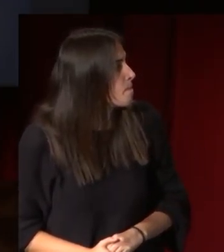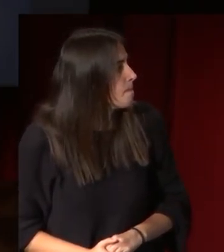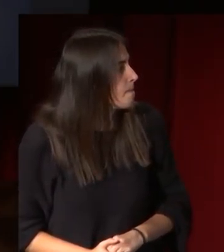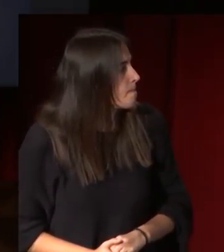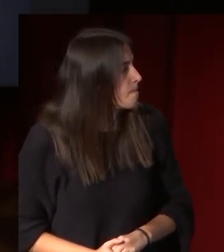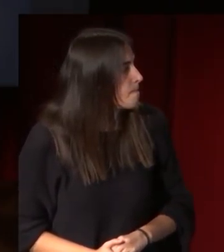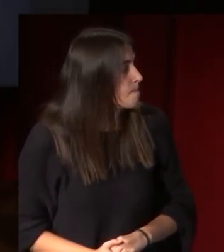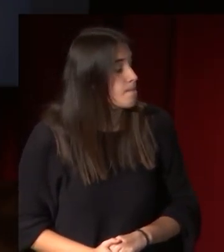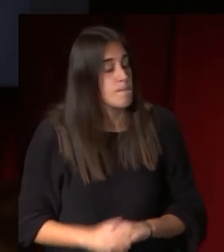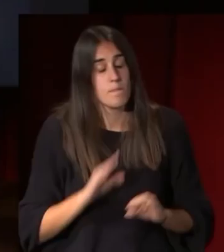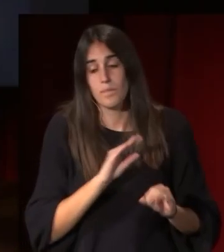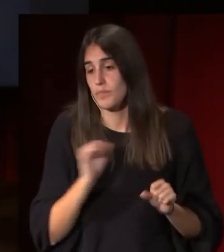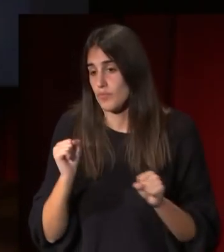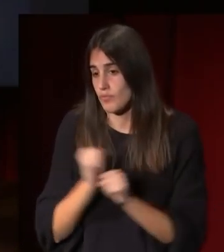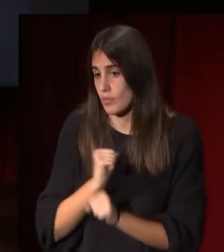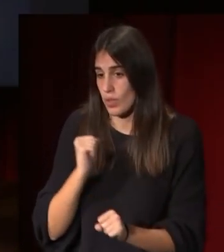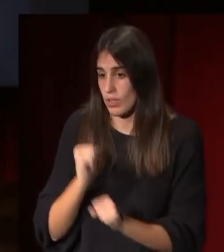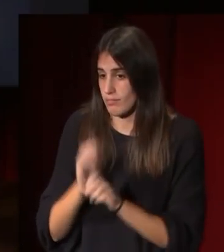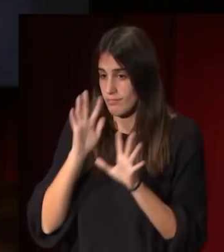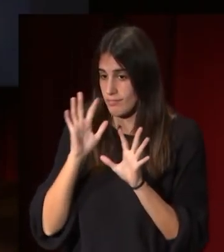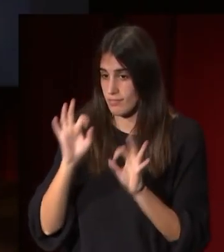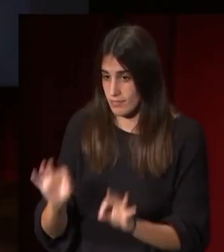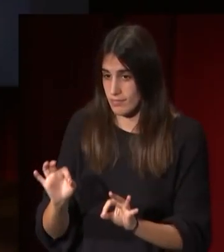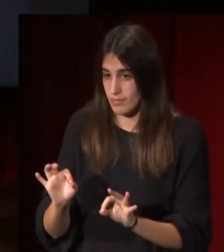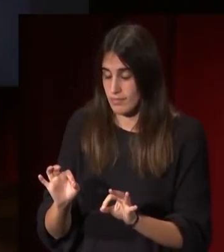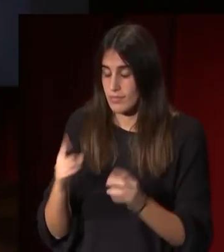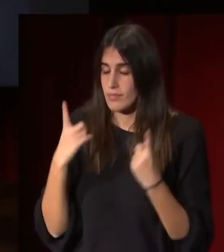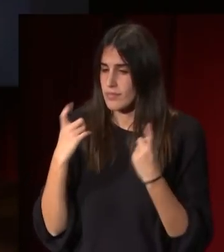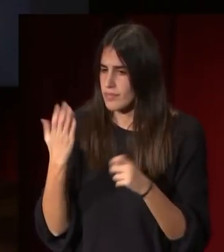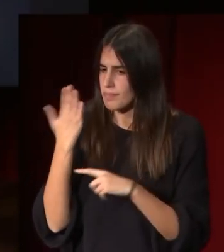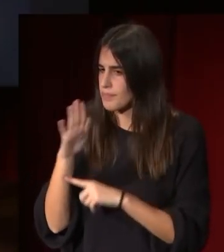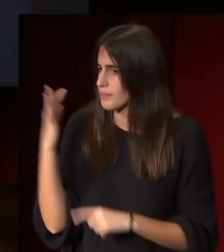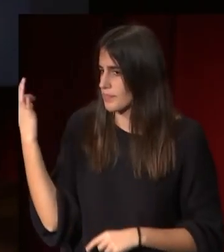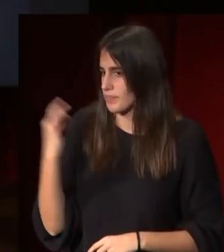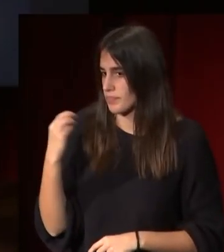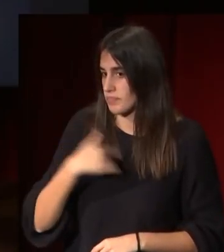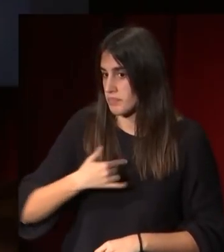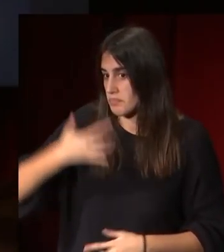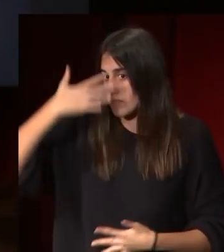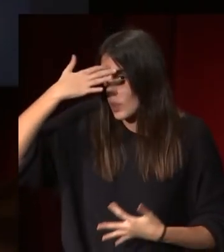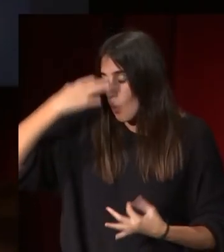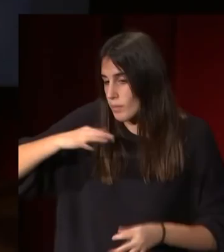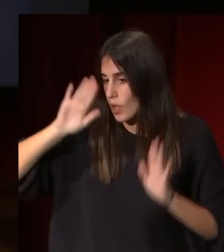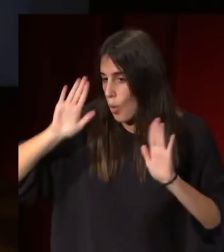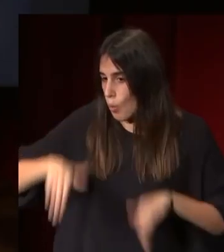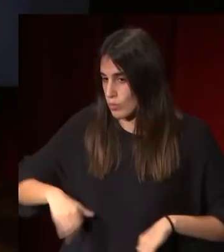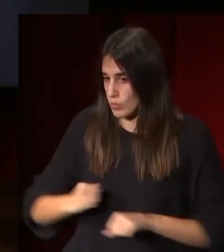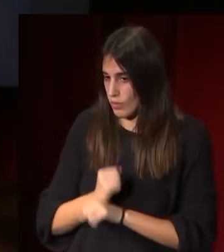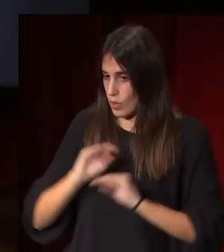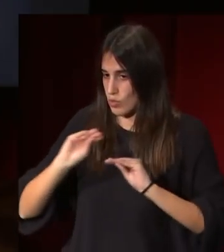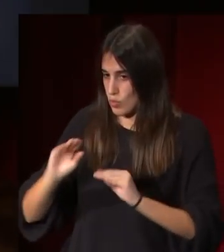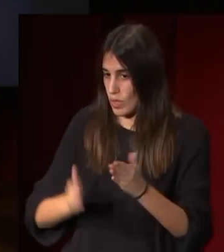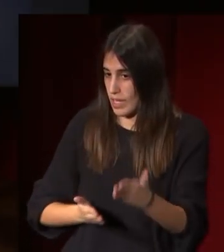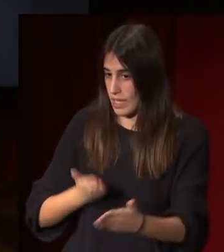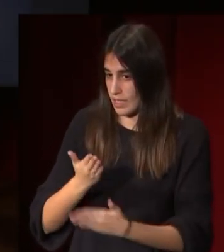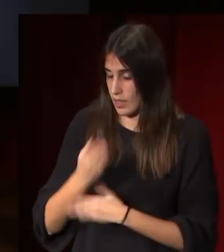esta fue su gran obra y su gran obra se completa con la que seguramente sería la última obra que es un encargo